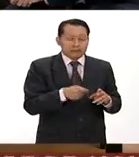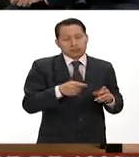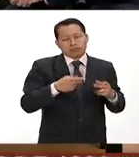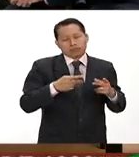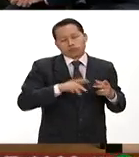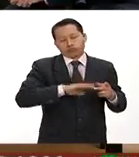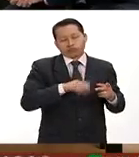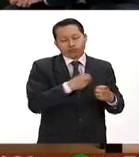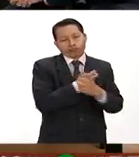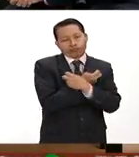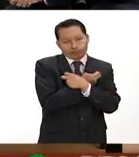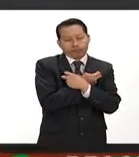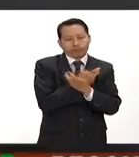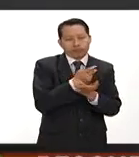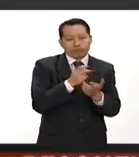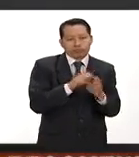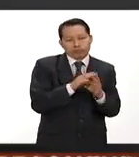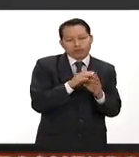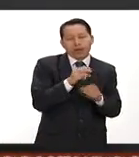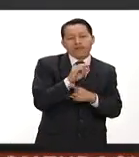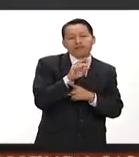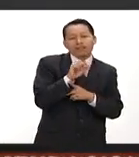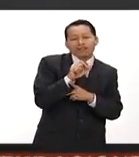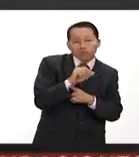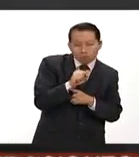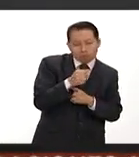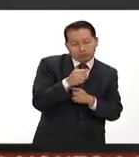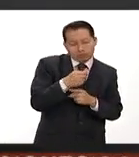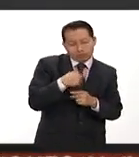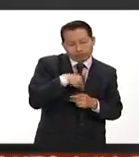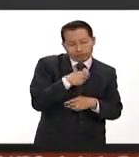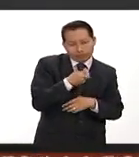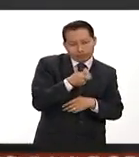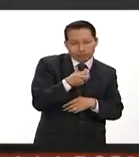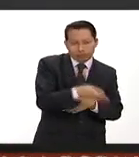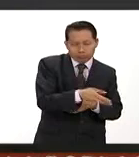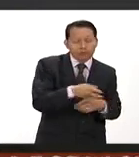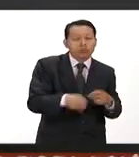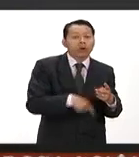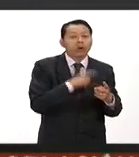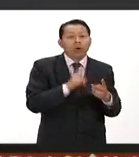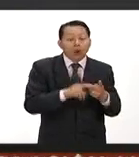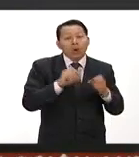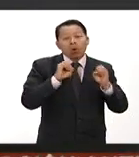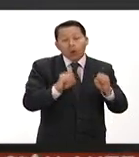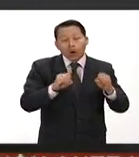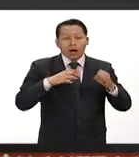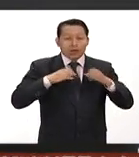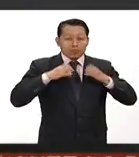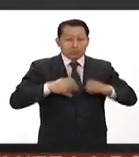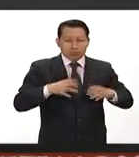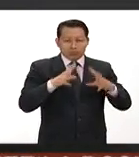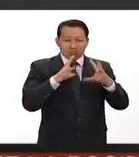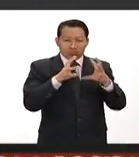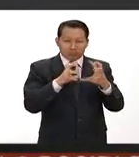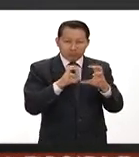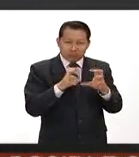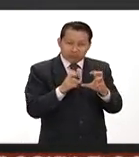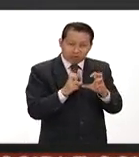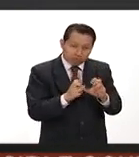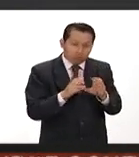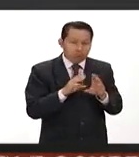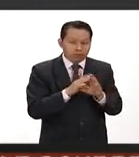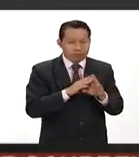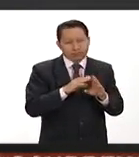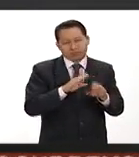ya sea cadáveres frescos como nosotros le llamamos o cadáveres que ya tuvieron ciertos procesos de descomposición o que incluso ya están en un